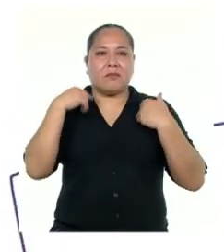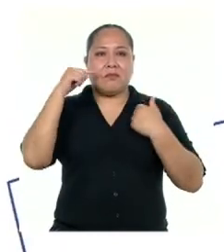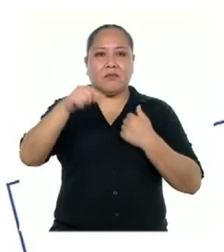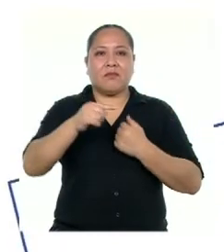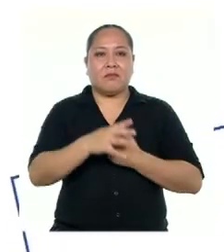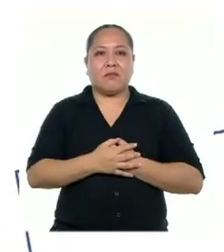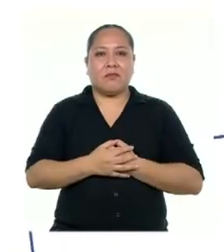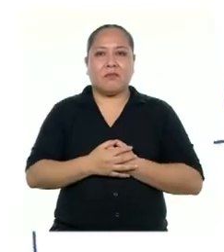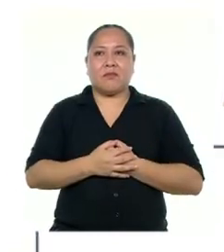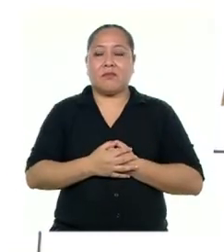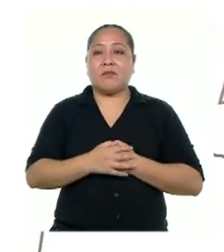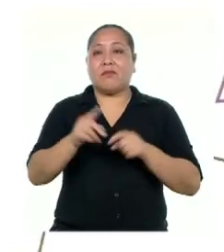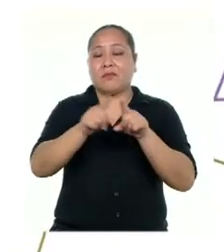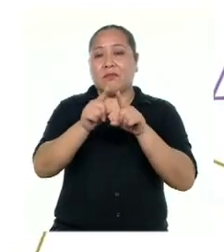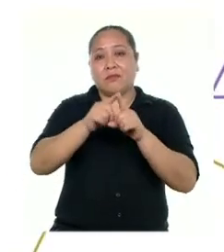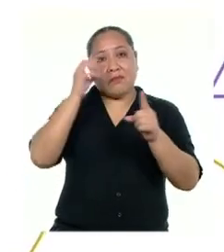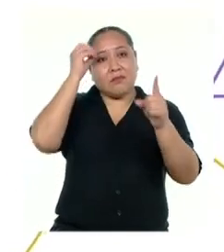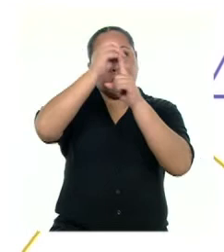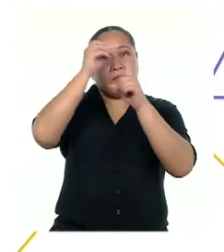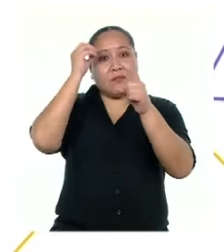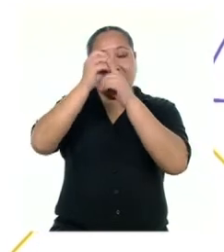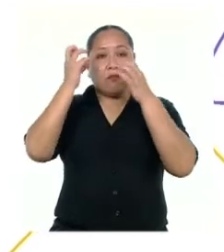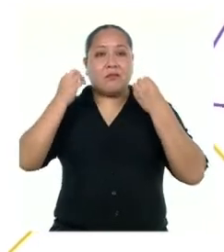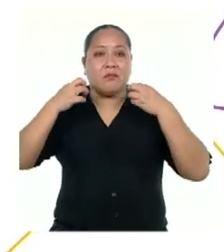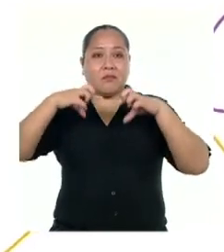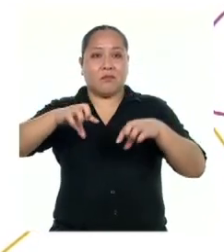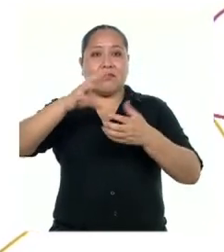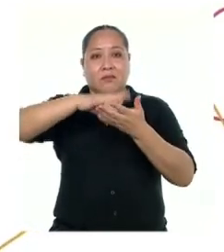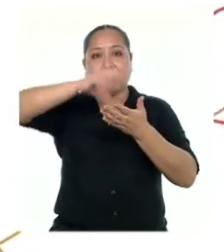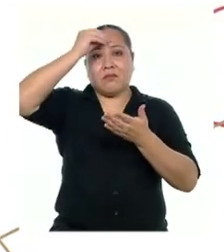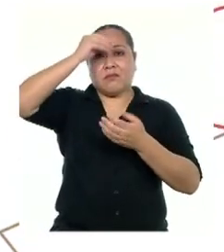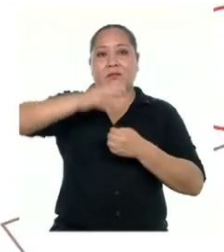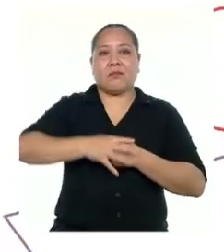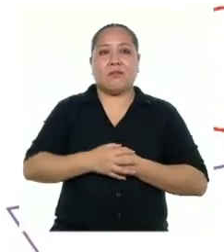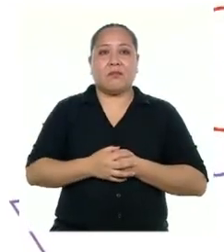esta. También en los retos y oportunidades de aprendizaje.